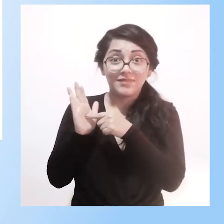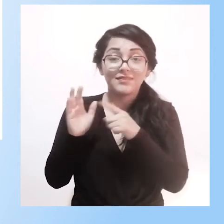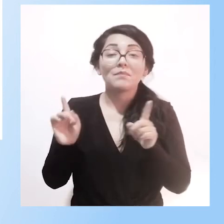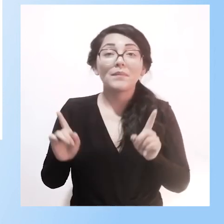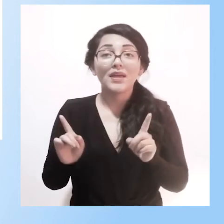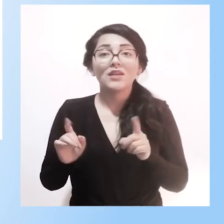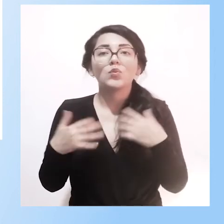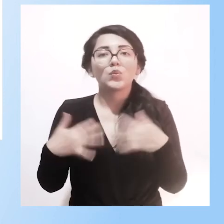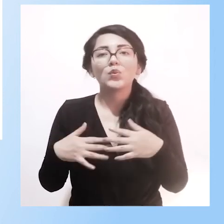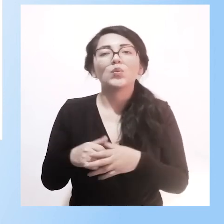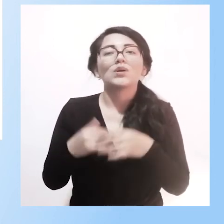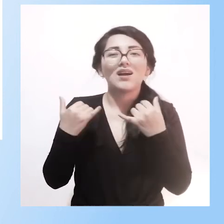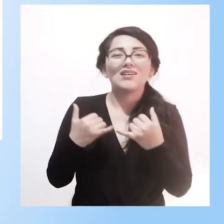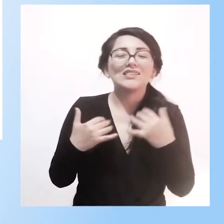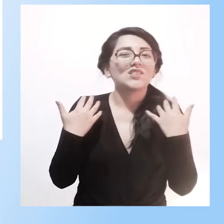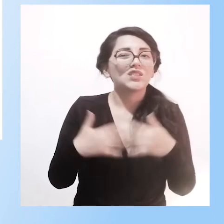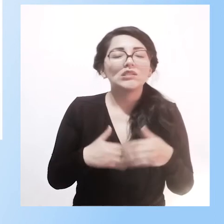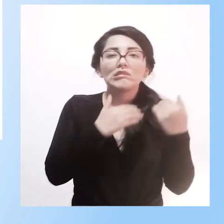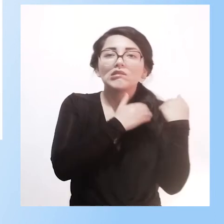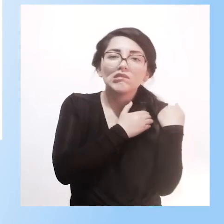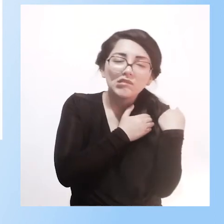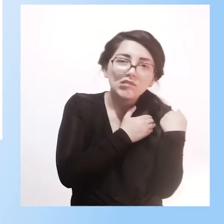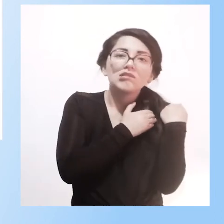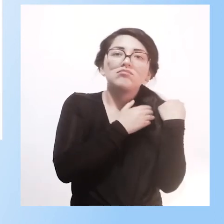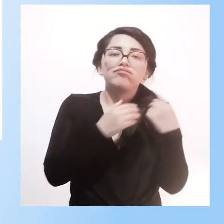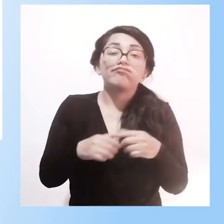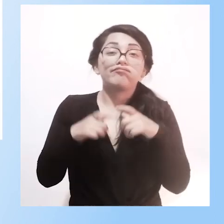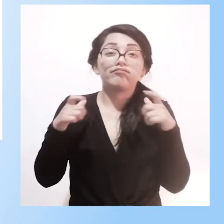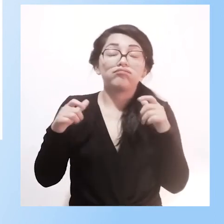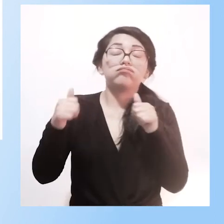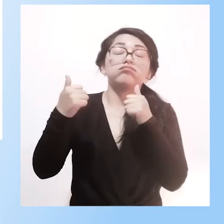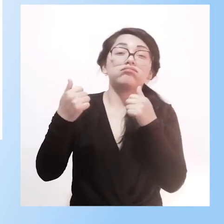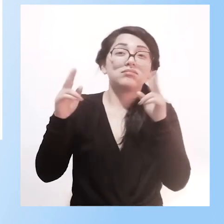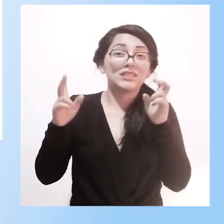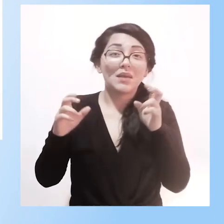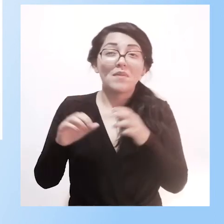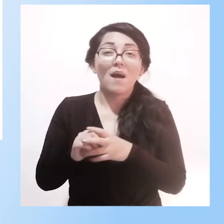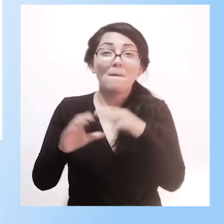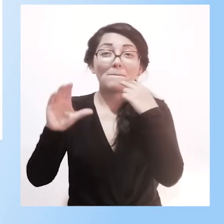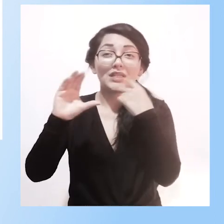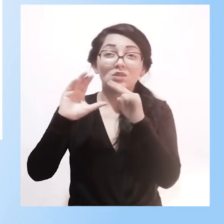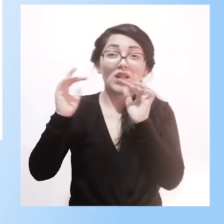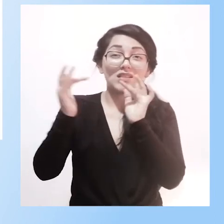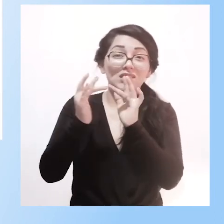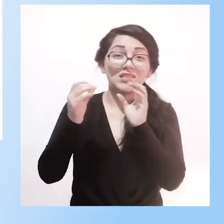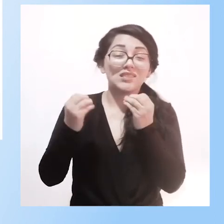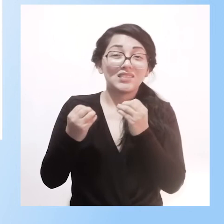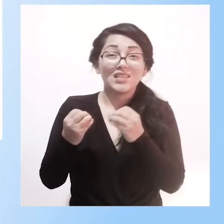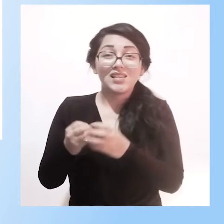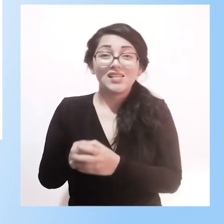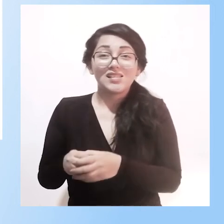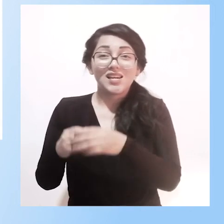desafío muy grande la cuestión de la educación a distancia, porque las escuelas tampoco están preparadas